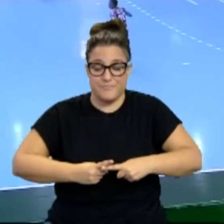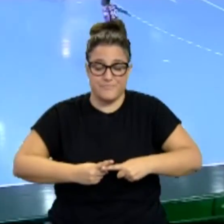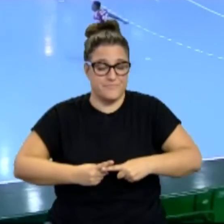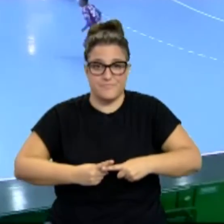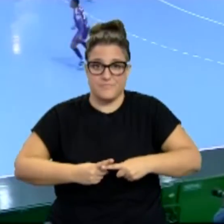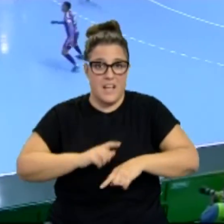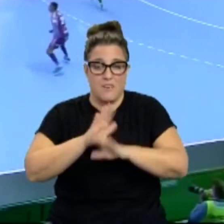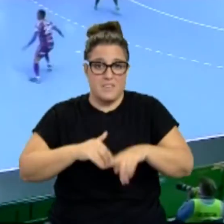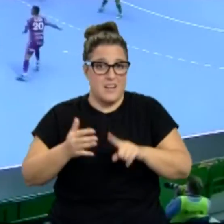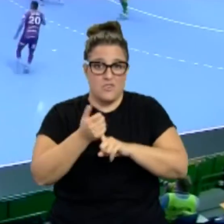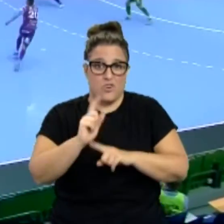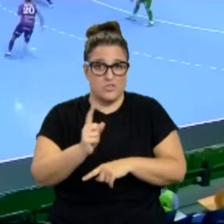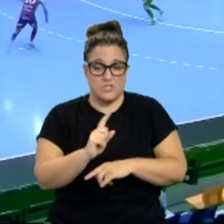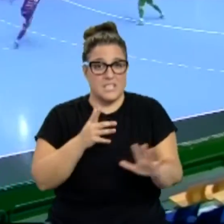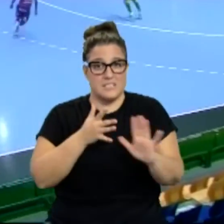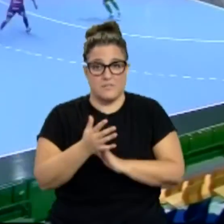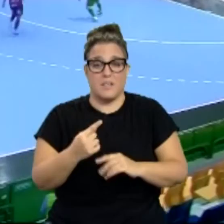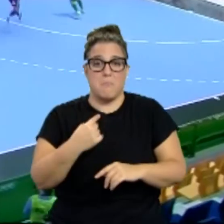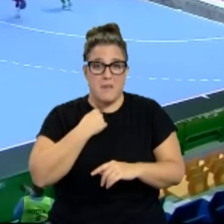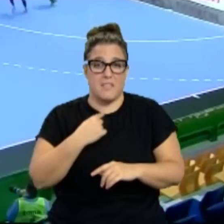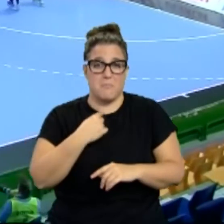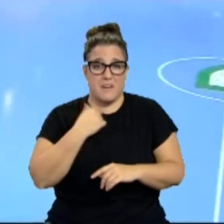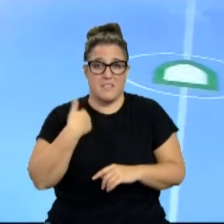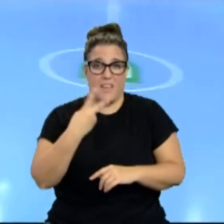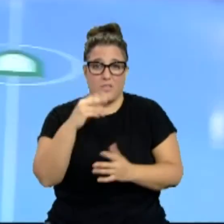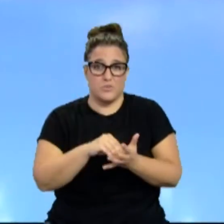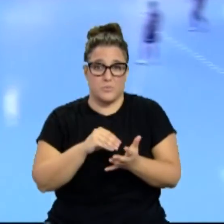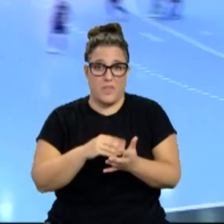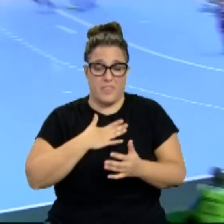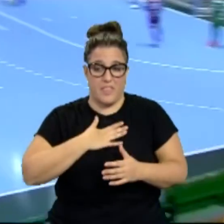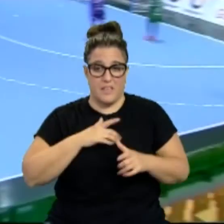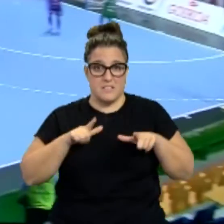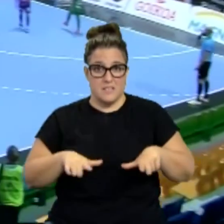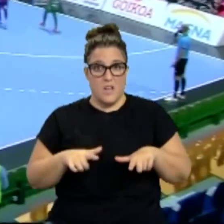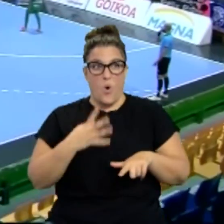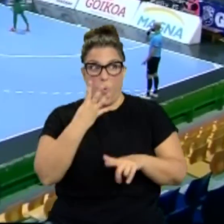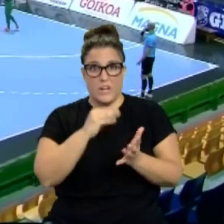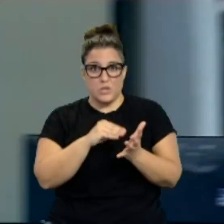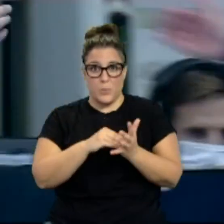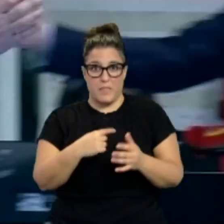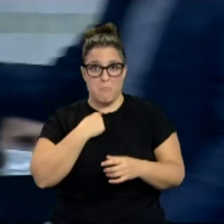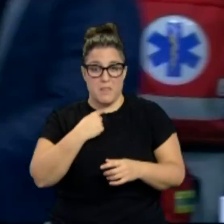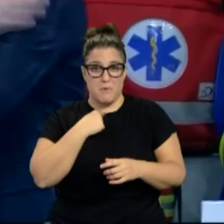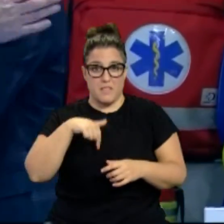Esta no llegó y consumó la segunda derrota consecutiva como local. Y cuarto partido seguido sin ganar en Pamplona.